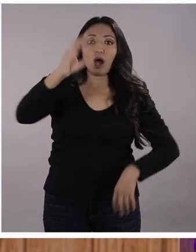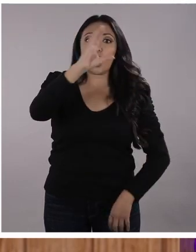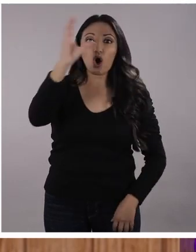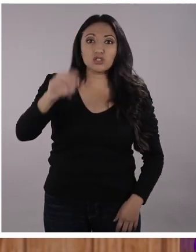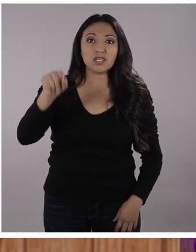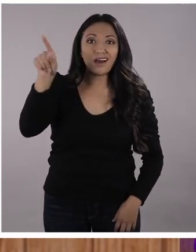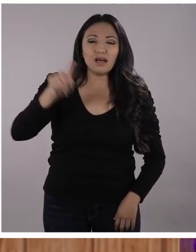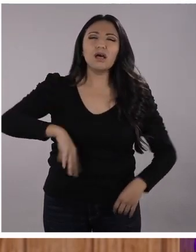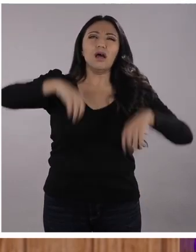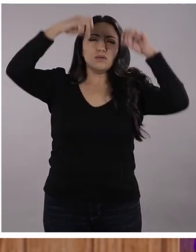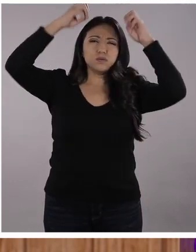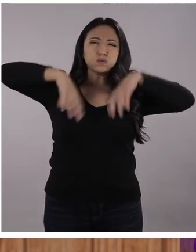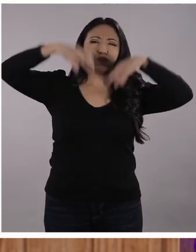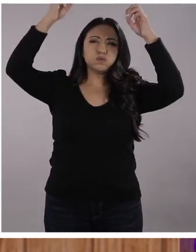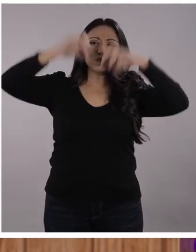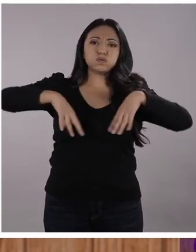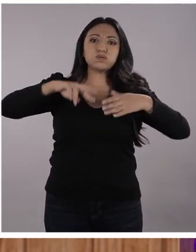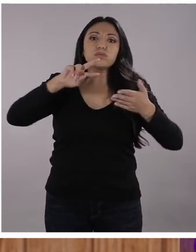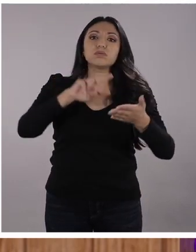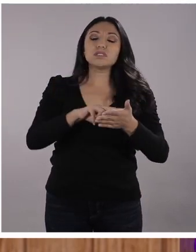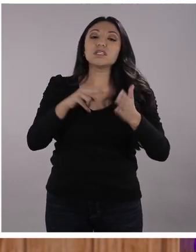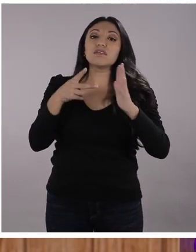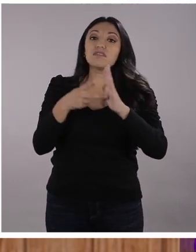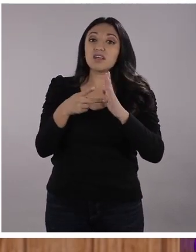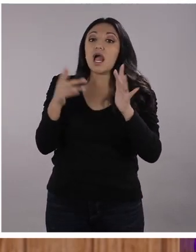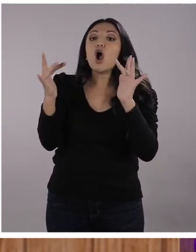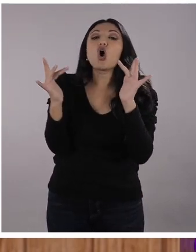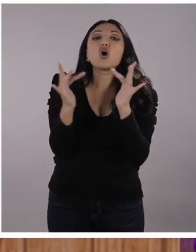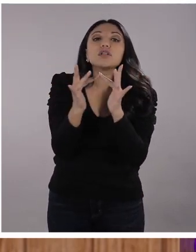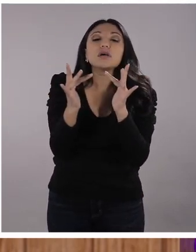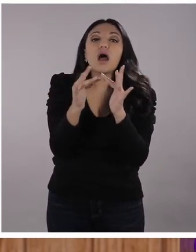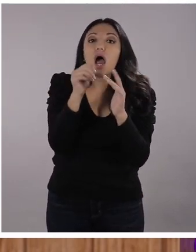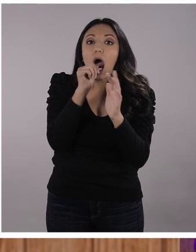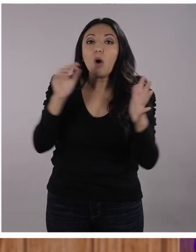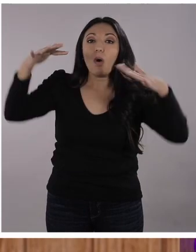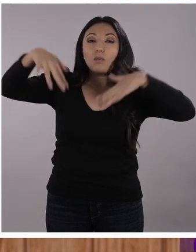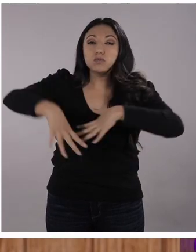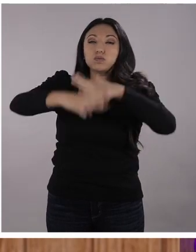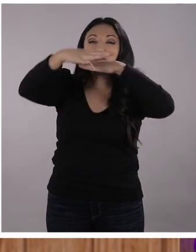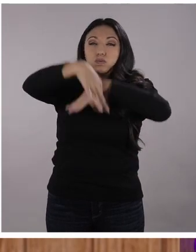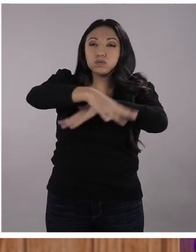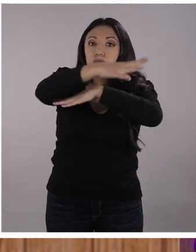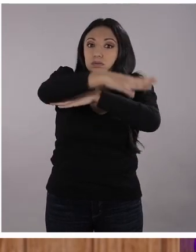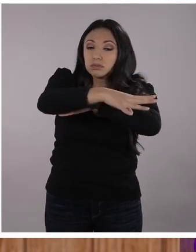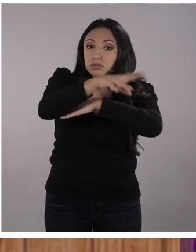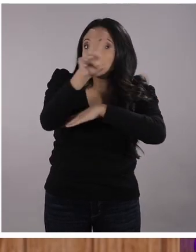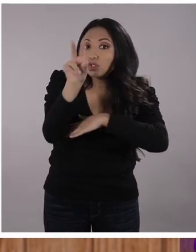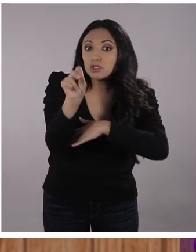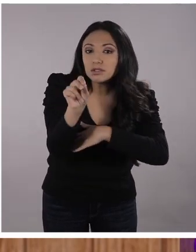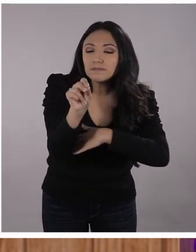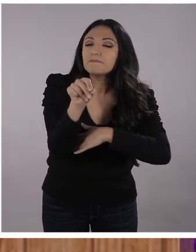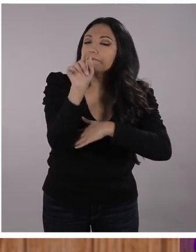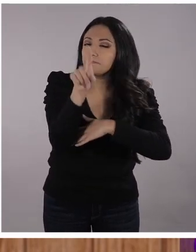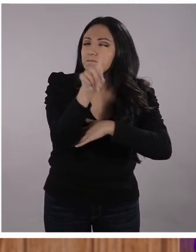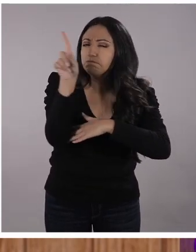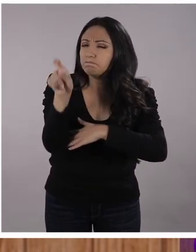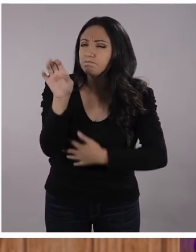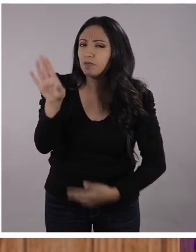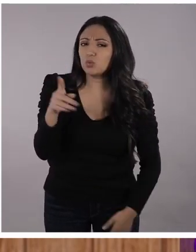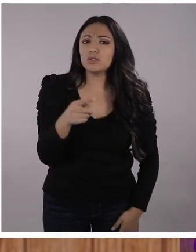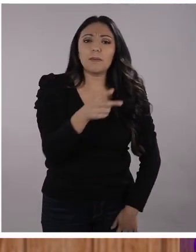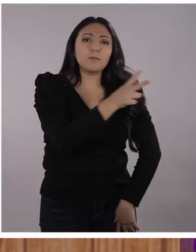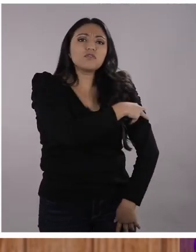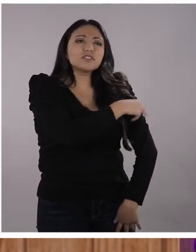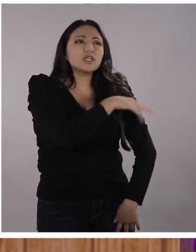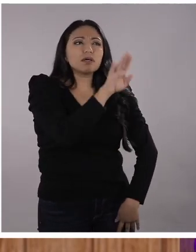costa ecuatoriana, tiene que ver con las corrientes marinas. Si tú no me crees, te invito a investigar mucho. Pregunta